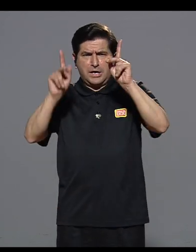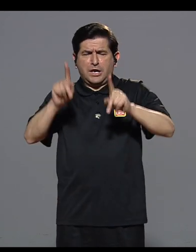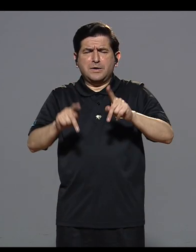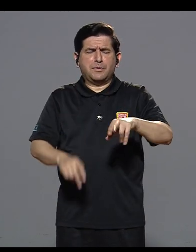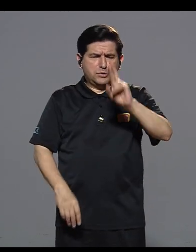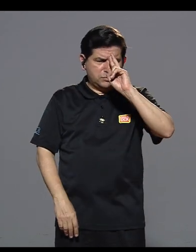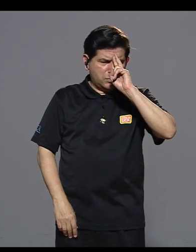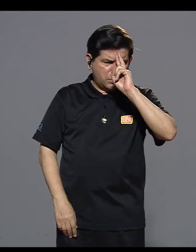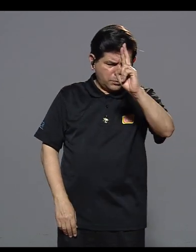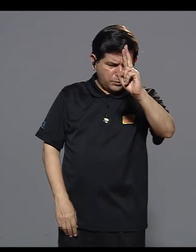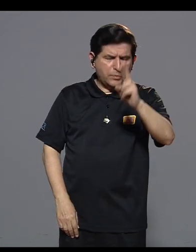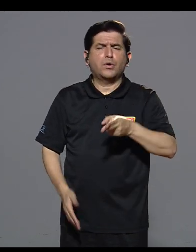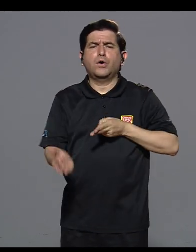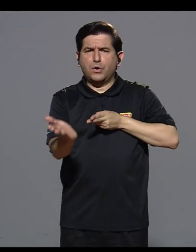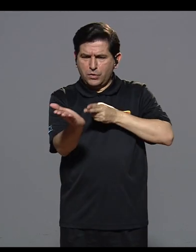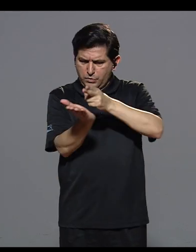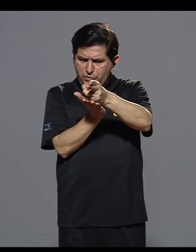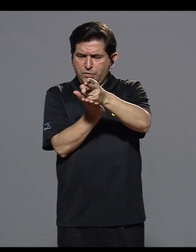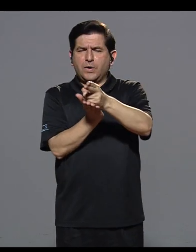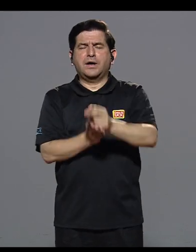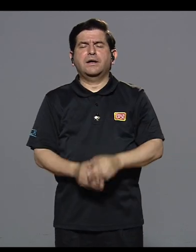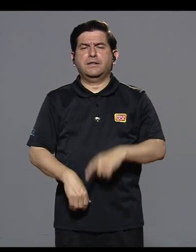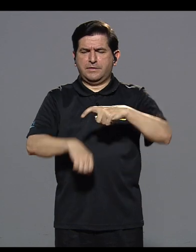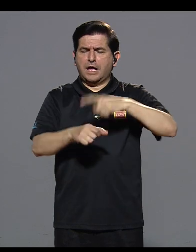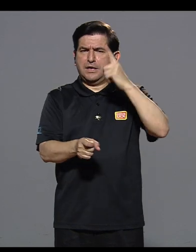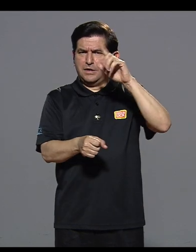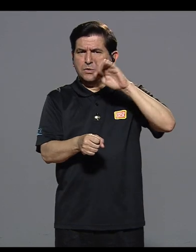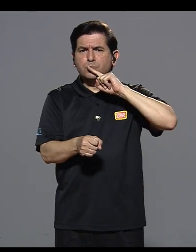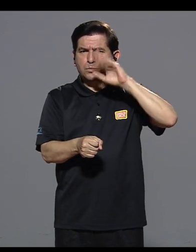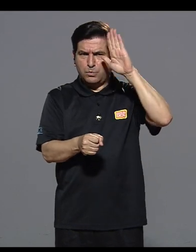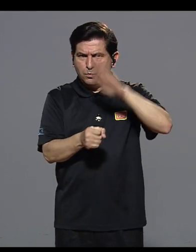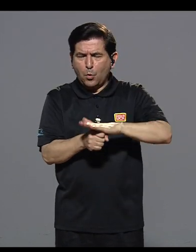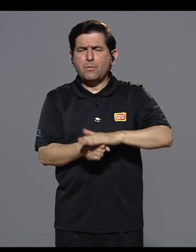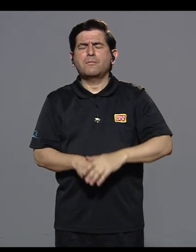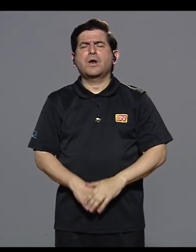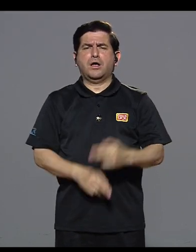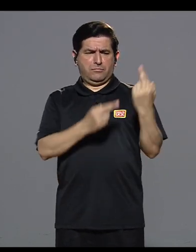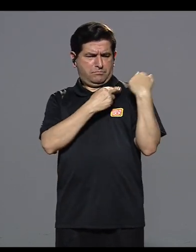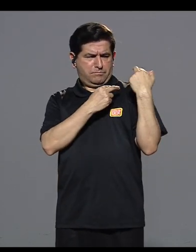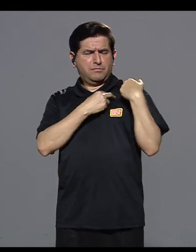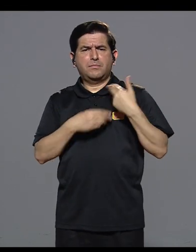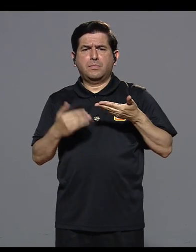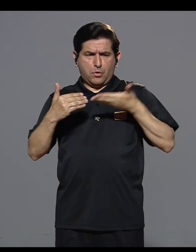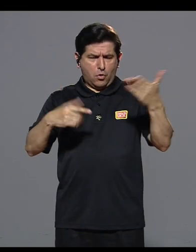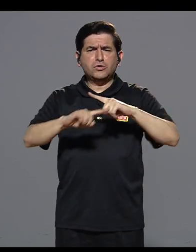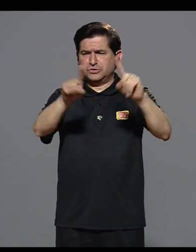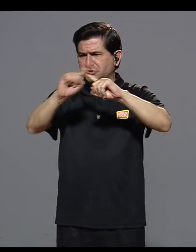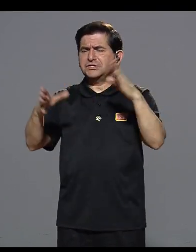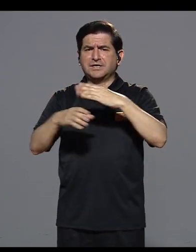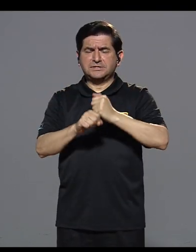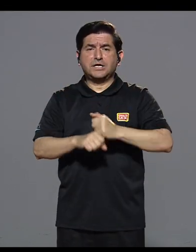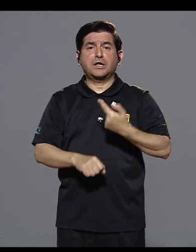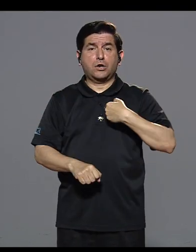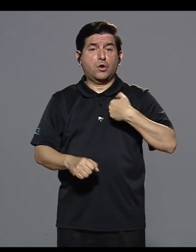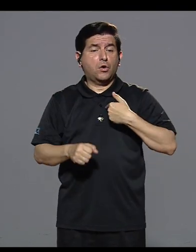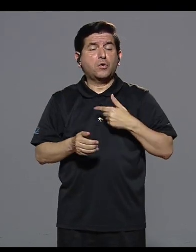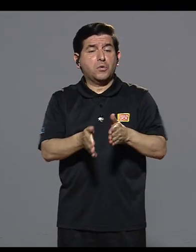Yo considero que Brian es una persona respetuosa, honrada, puntual, muy responsable, capaz de hacer muchas cosas.